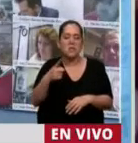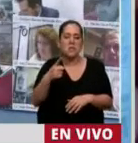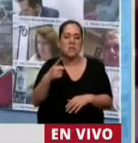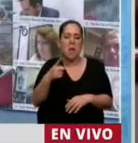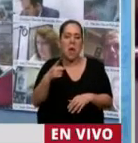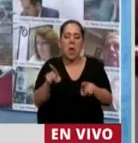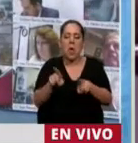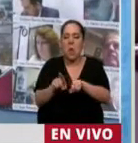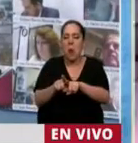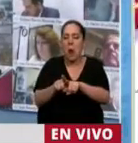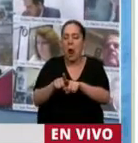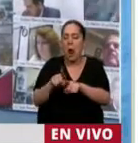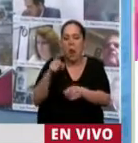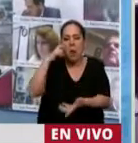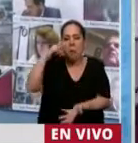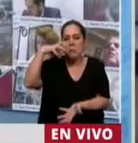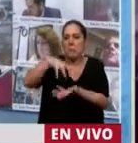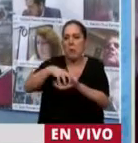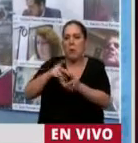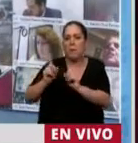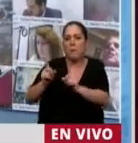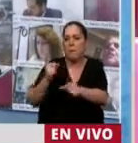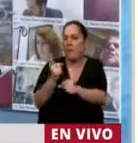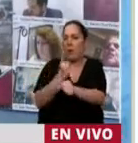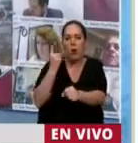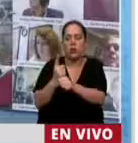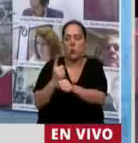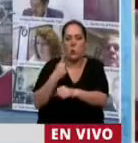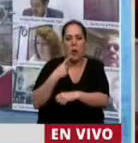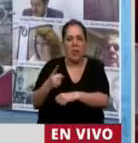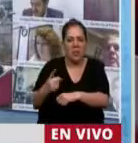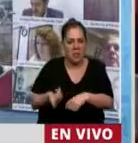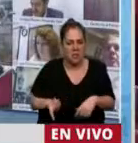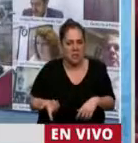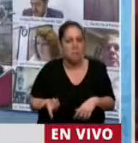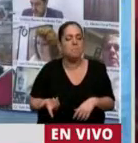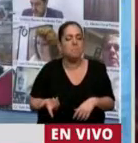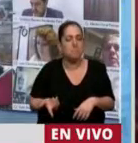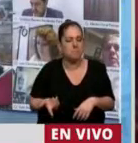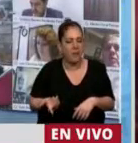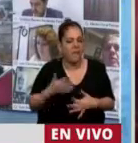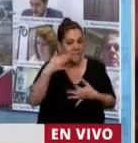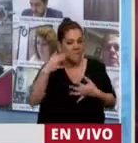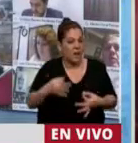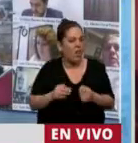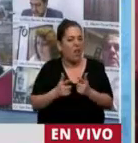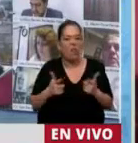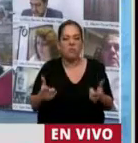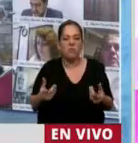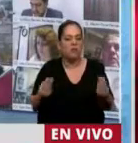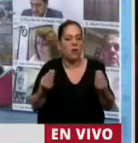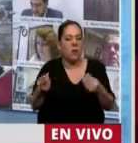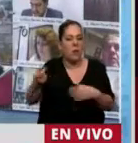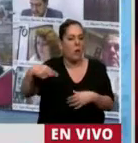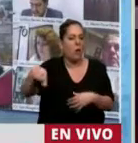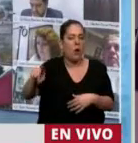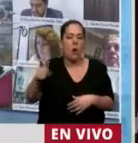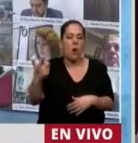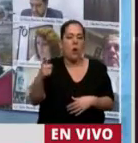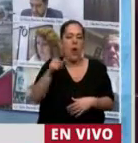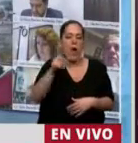estos establecimientos. Y en el tema impositivo hay prórrogas de aburrimiento de